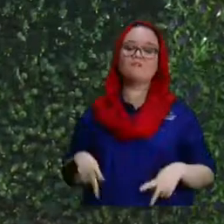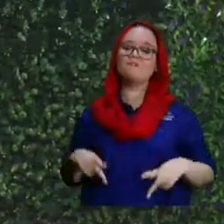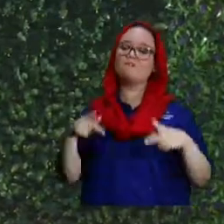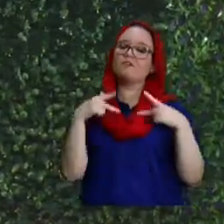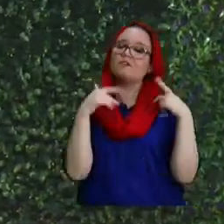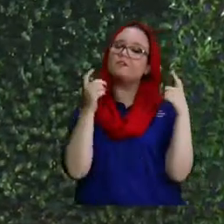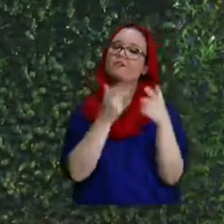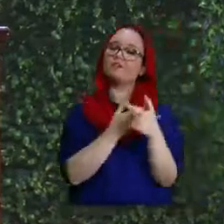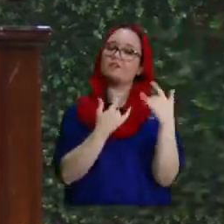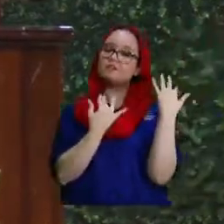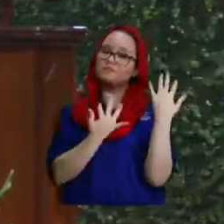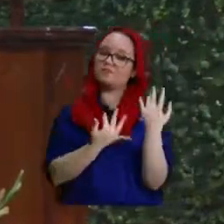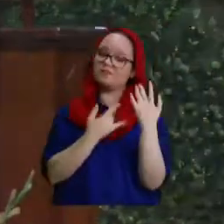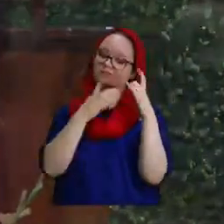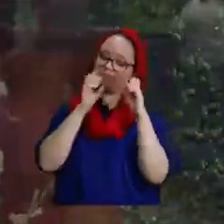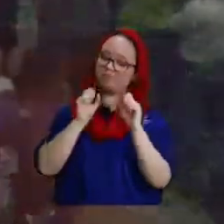al Rey